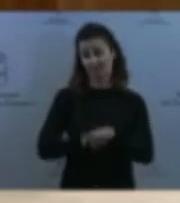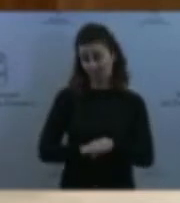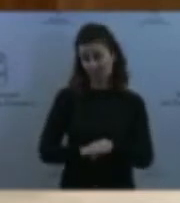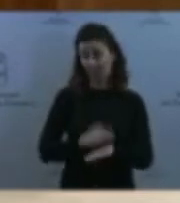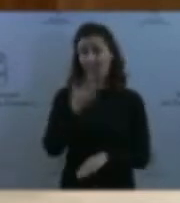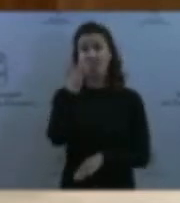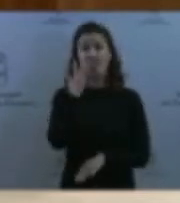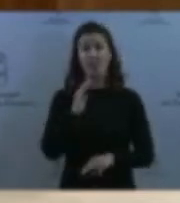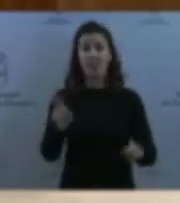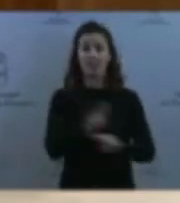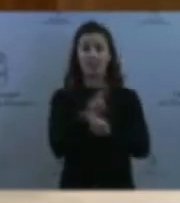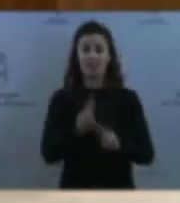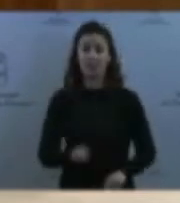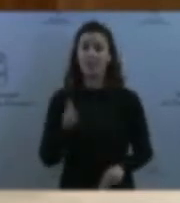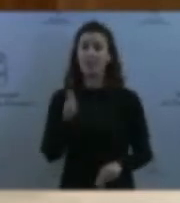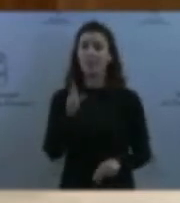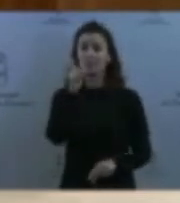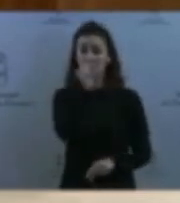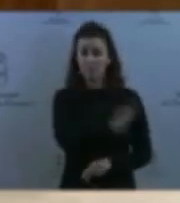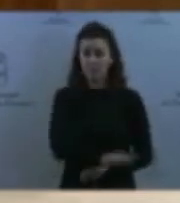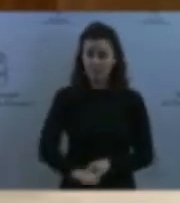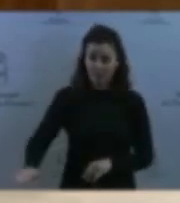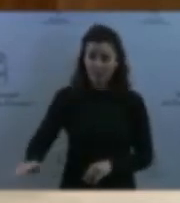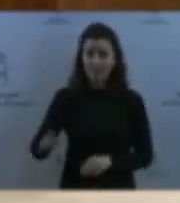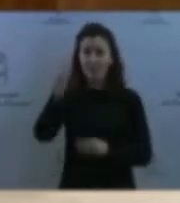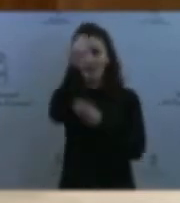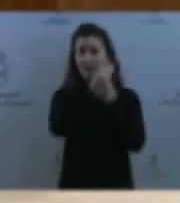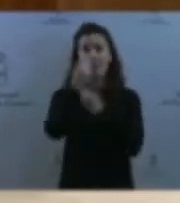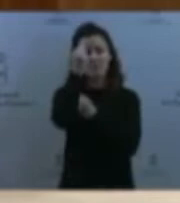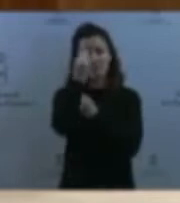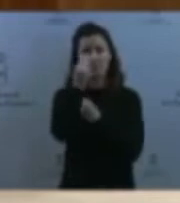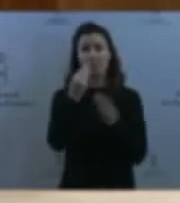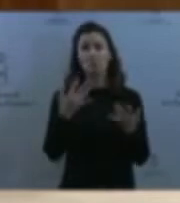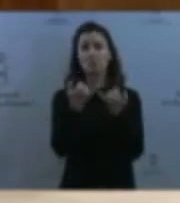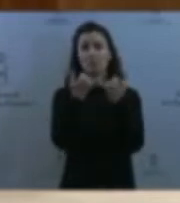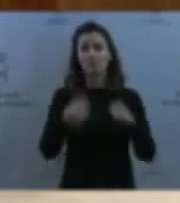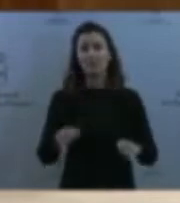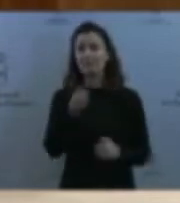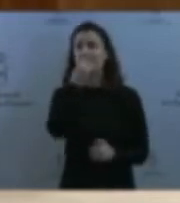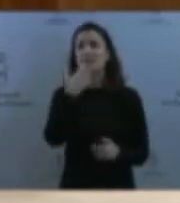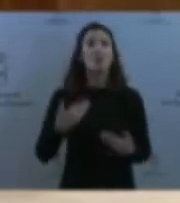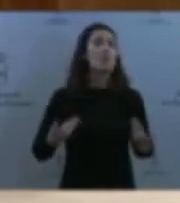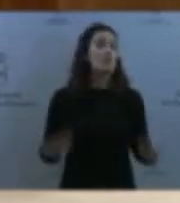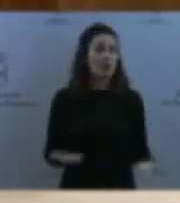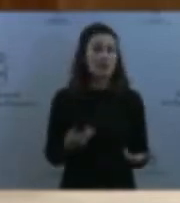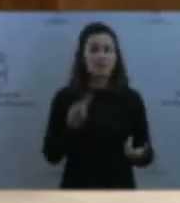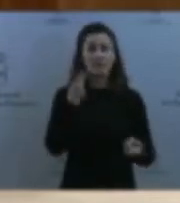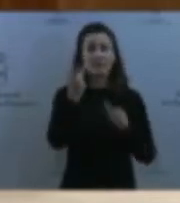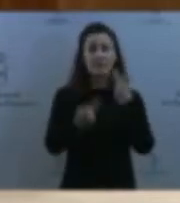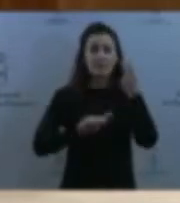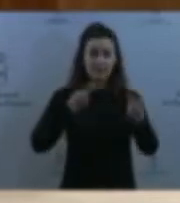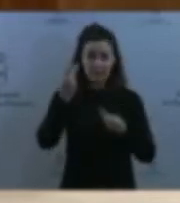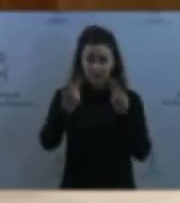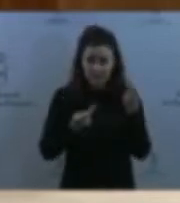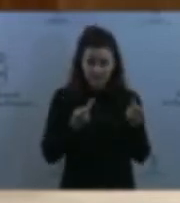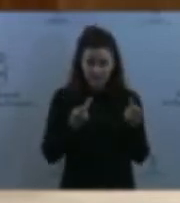Infancia, y creo que la mejor celebración, pues, pasa por visibilizar lo que, precisamente, esos derechos